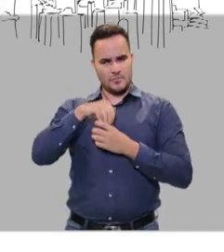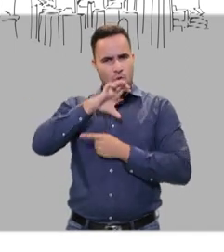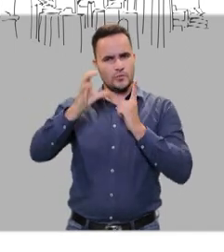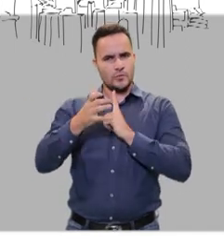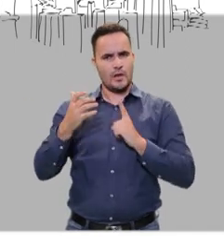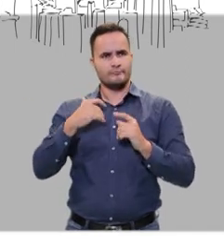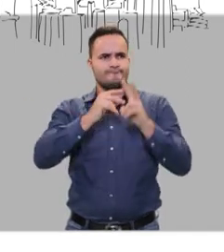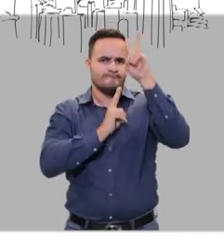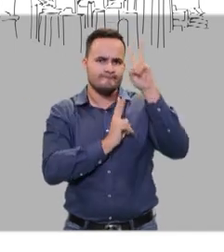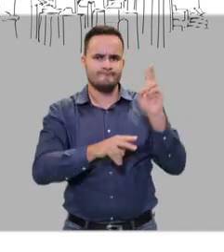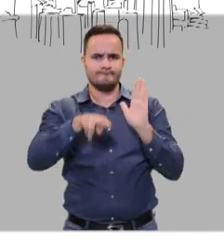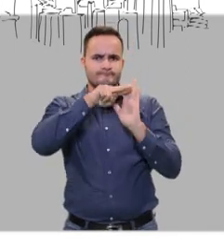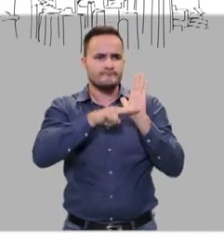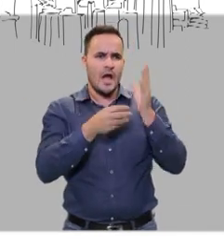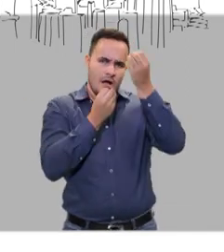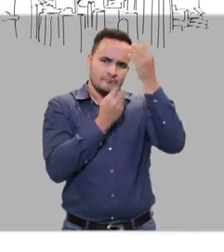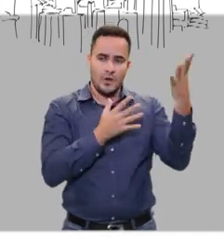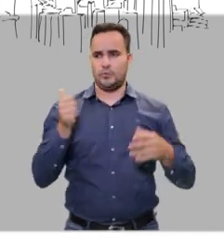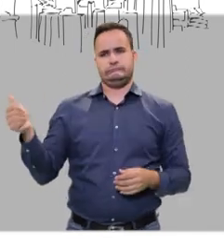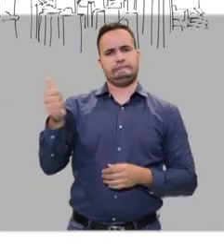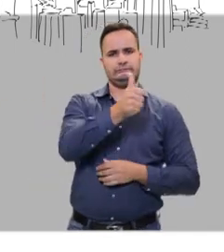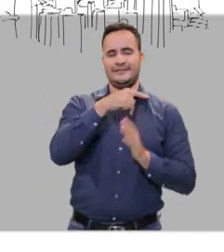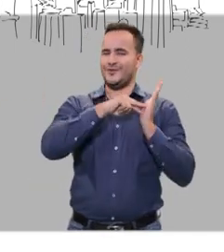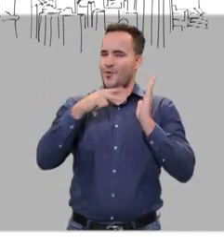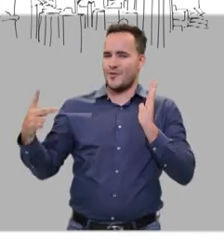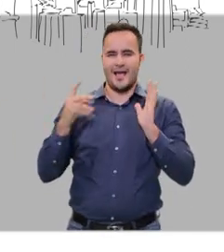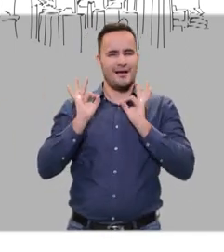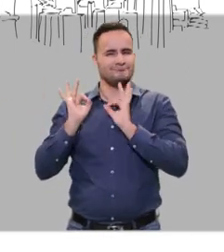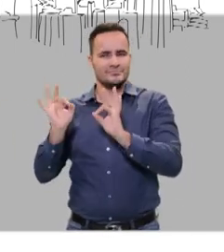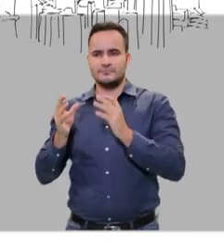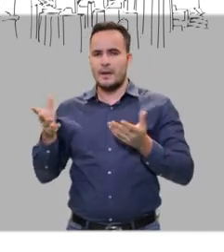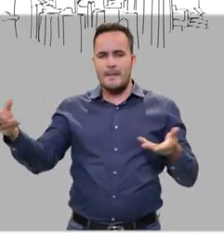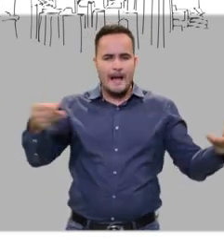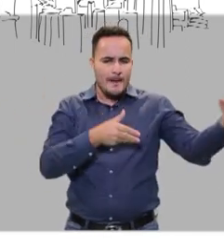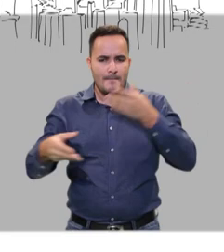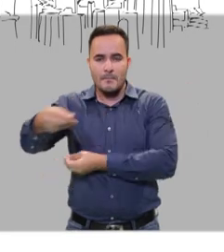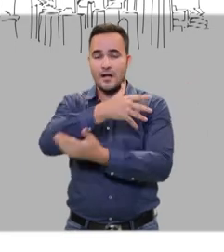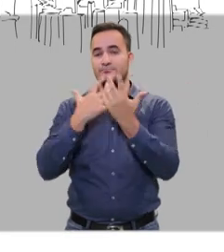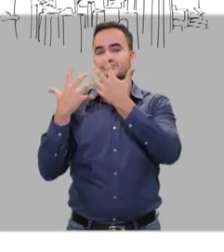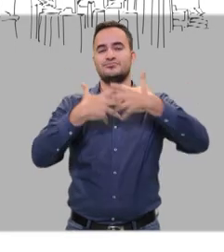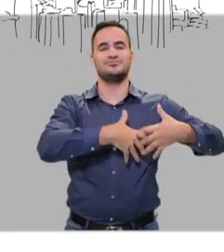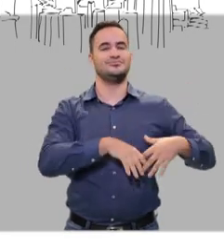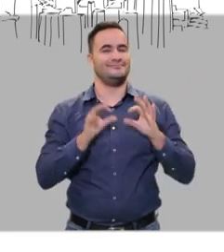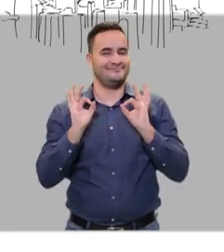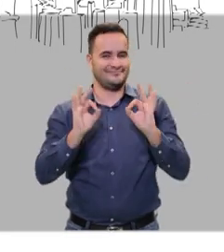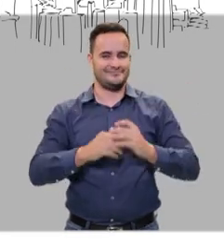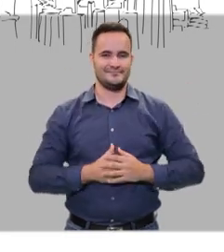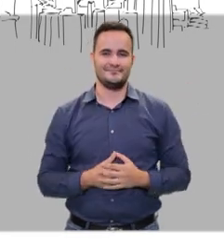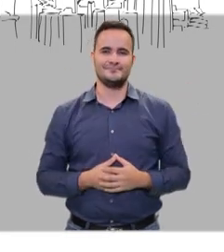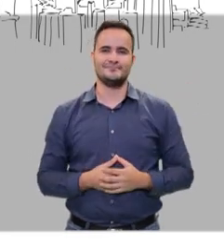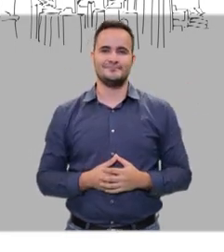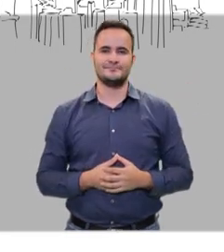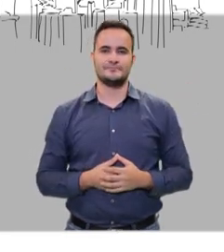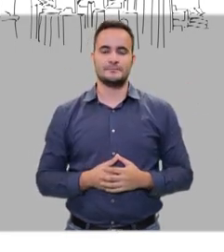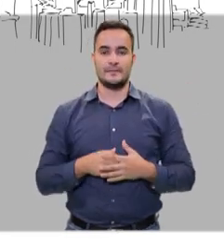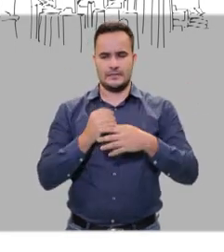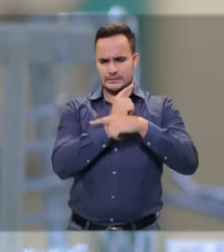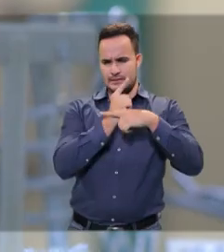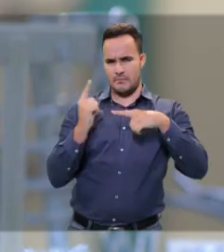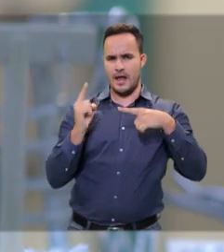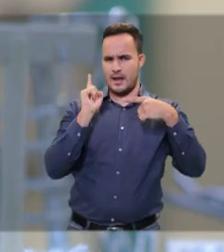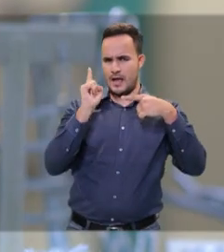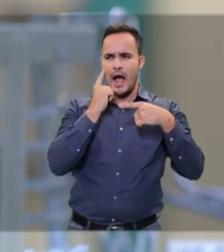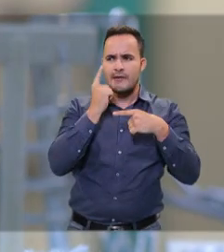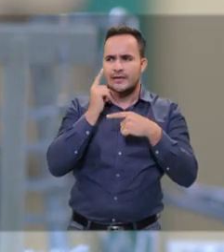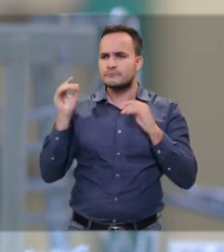resaltarla y la tecnología y la información siguen siendo nuestras mejores herramientas para que todo esto fluya de la mejor manera.